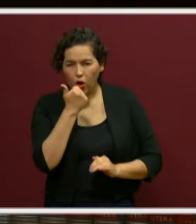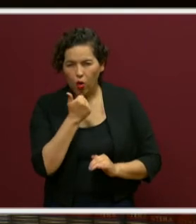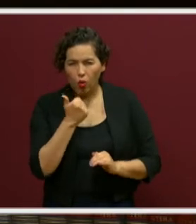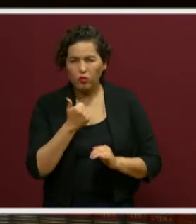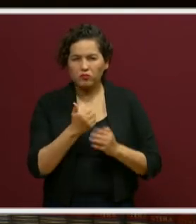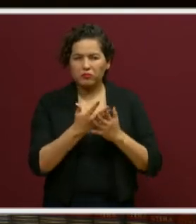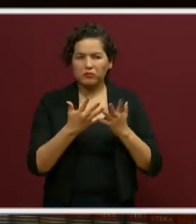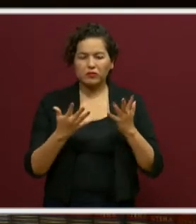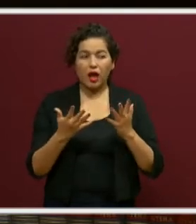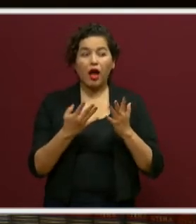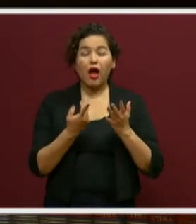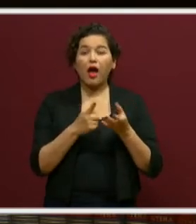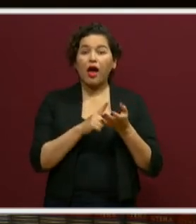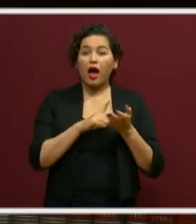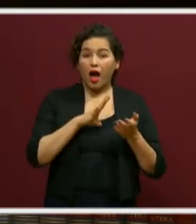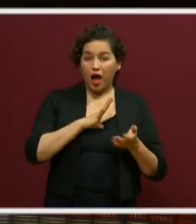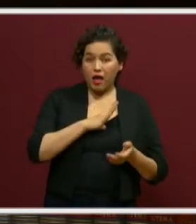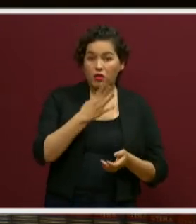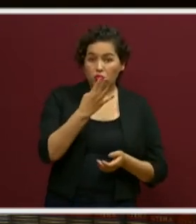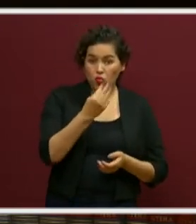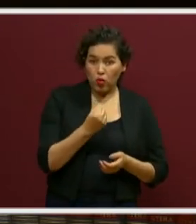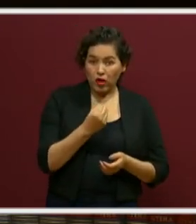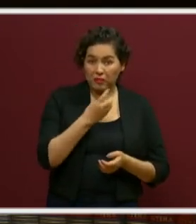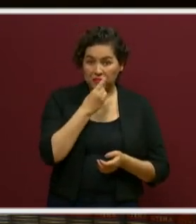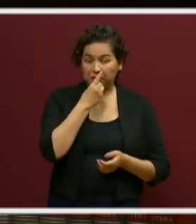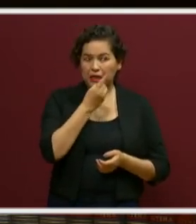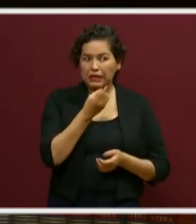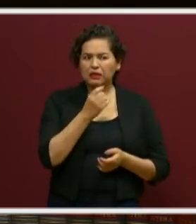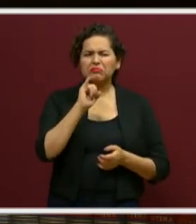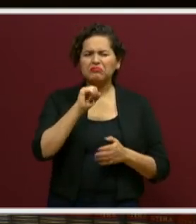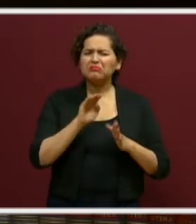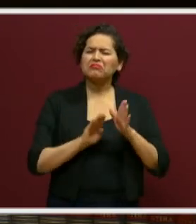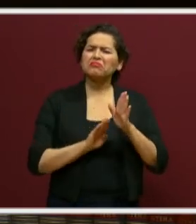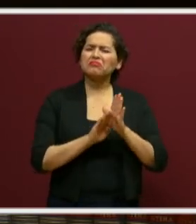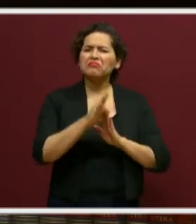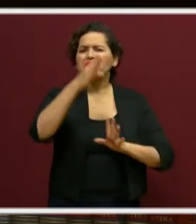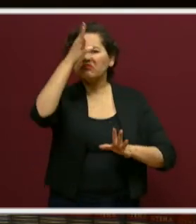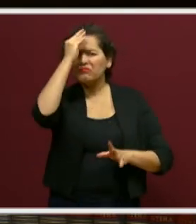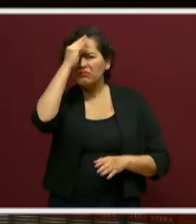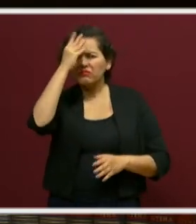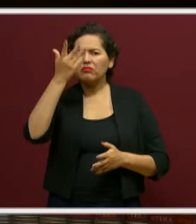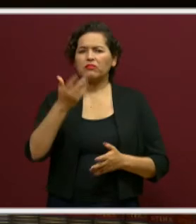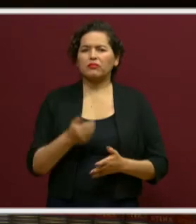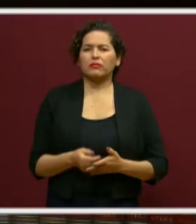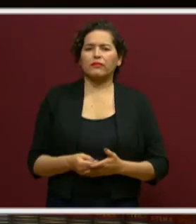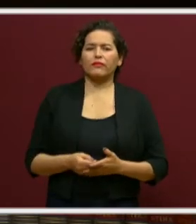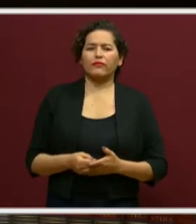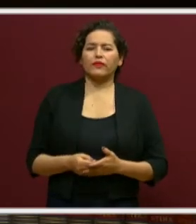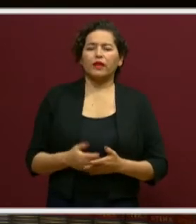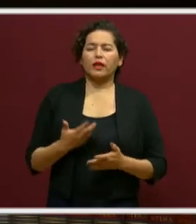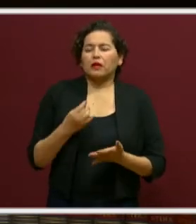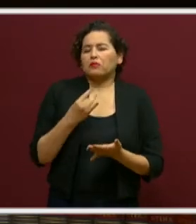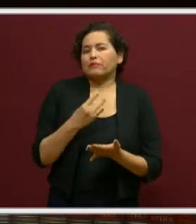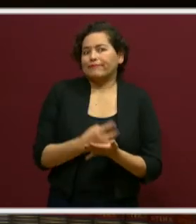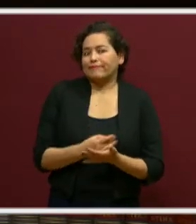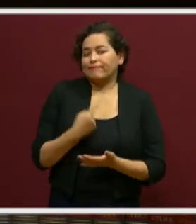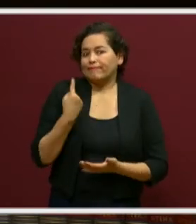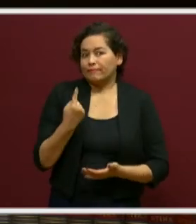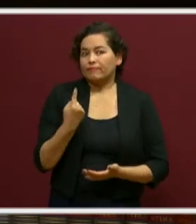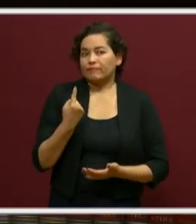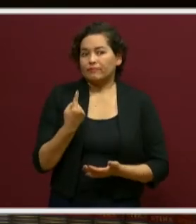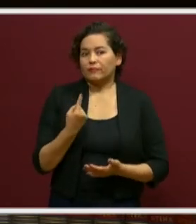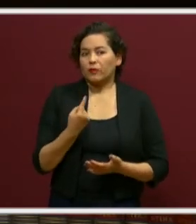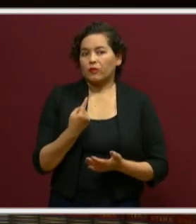cada 10, 9 consideran que sí avanzaron en sus aprendizajes, que sí aprendieron. Y solo uno